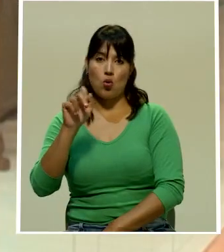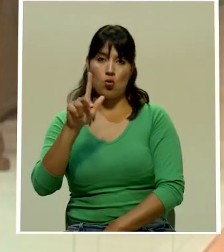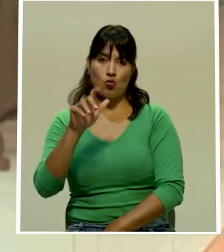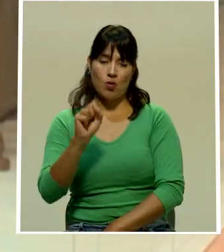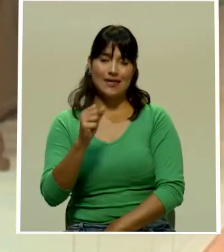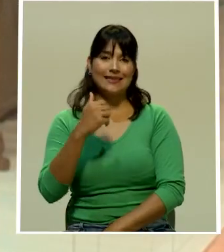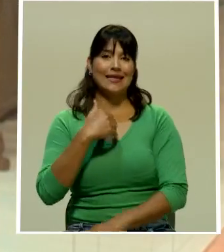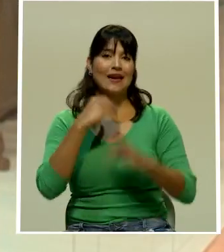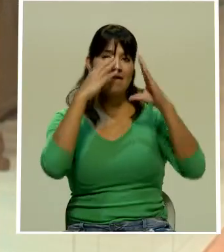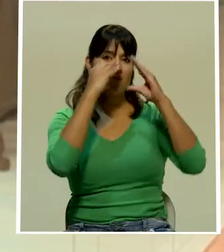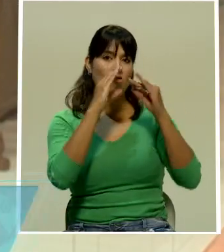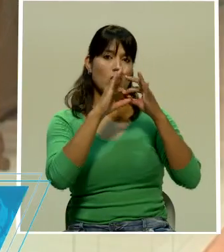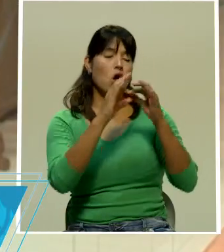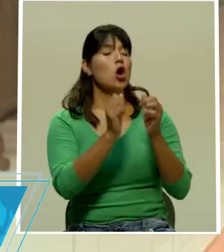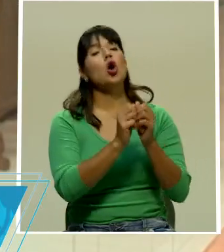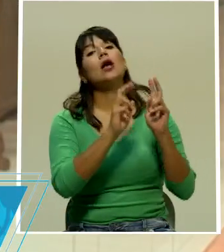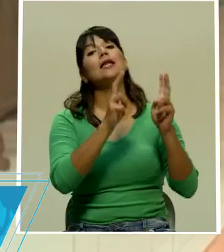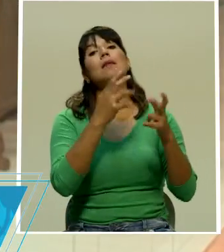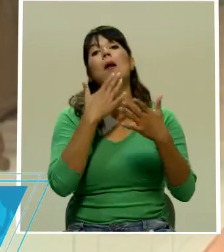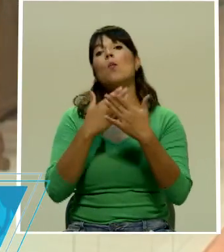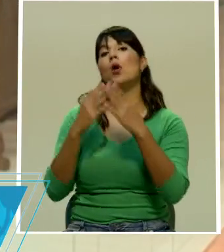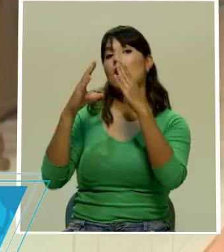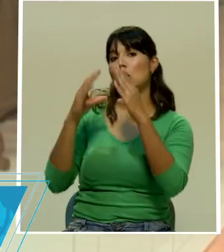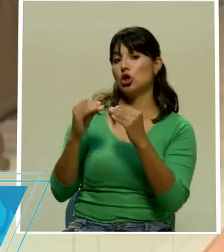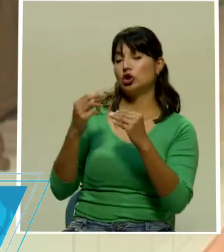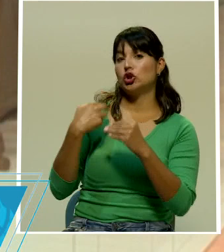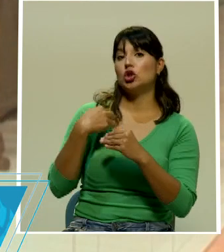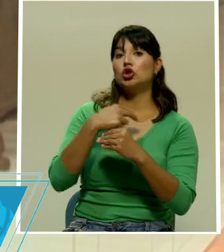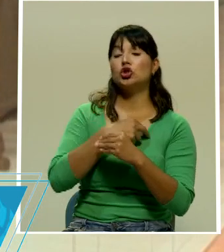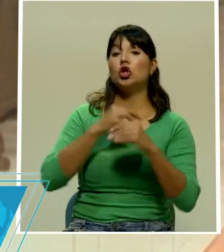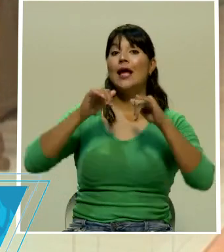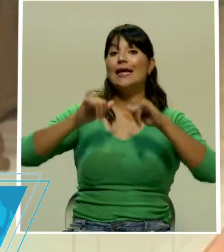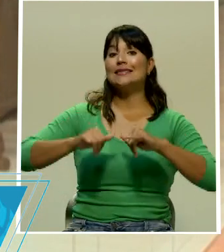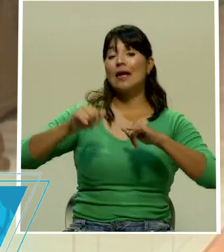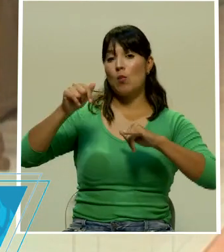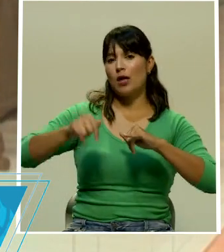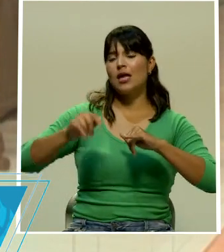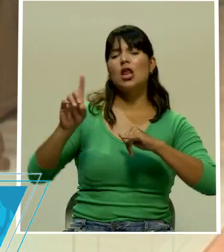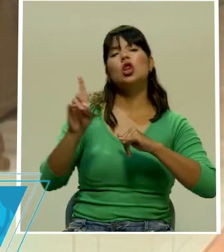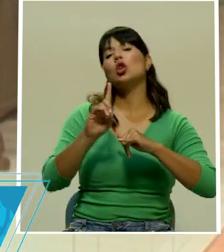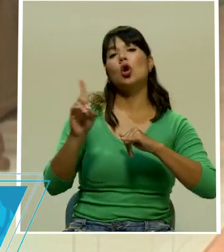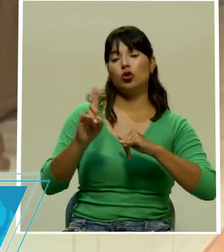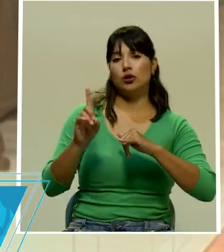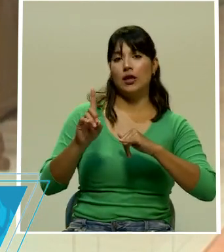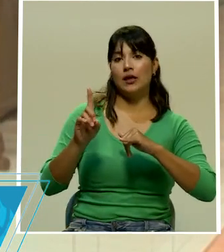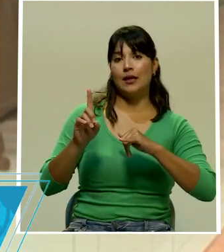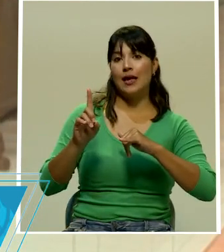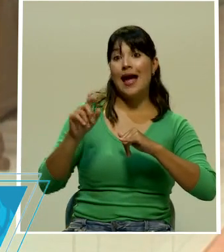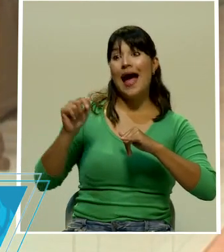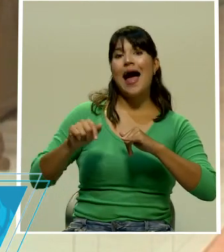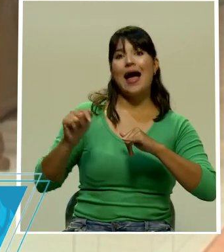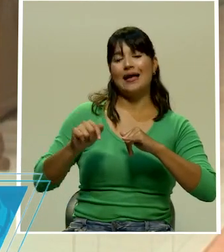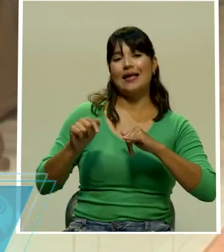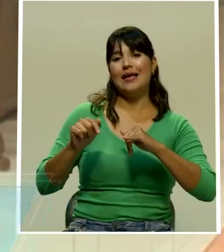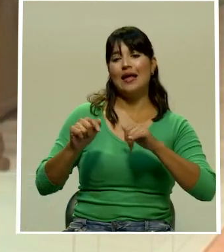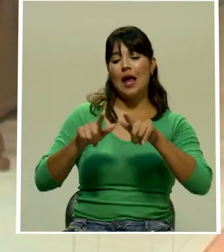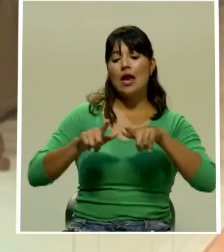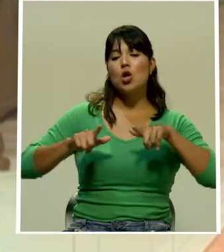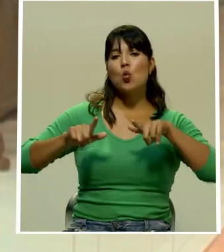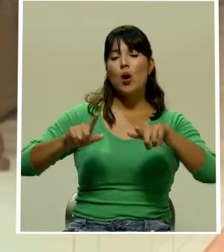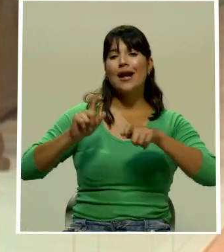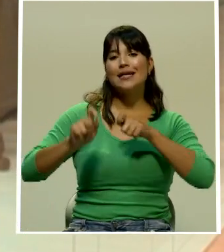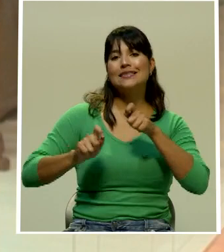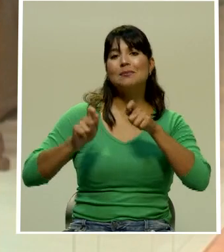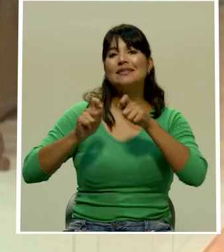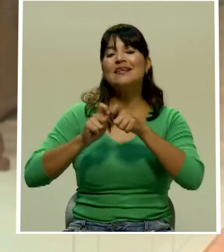qué tal buenas noches don Ernesto amigos televidentes nos encontramos específicamente en el sector donde se encuentra ubicada la barra de prensa en el